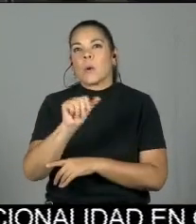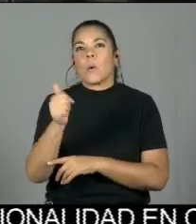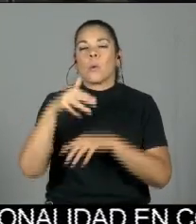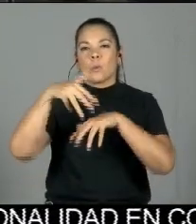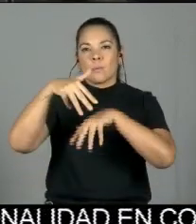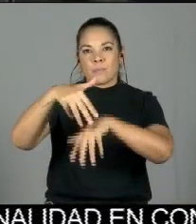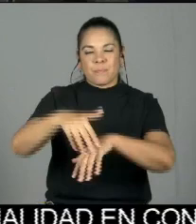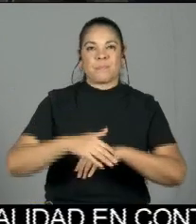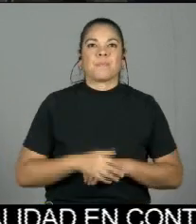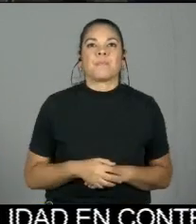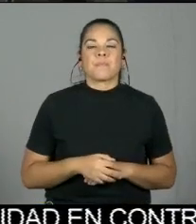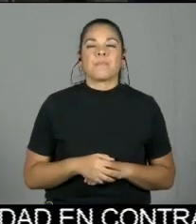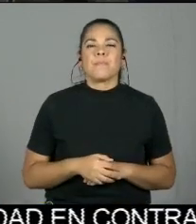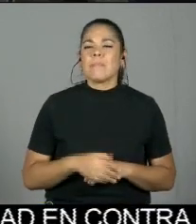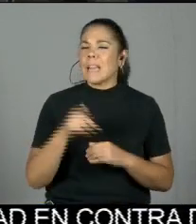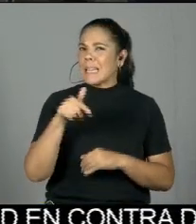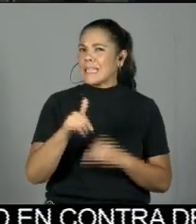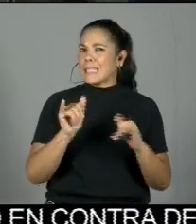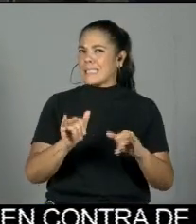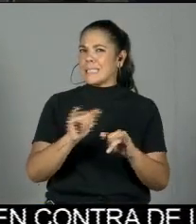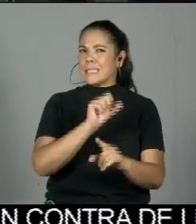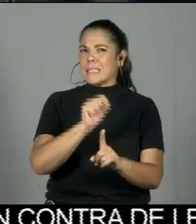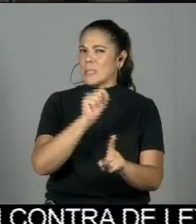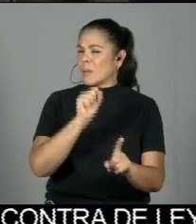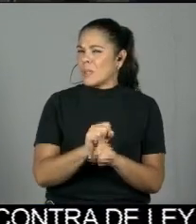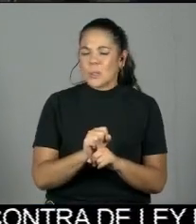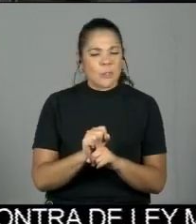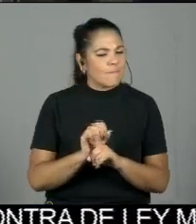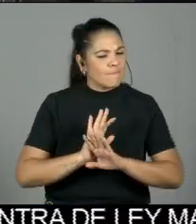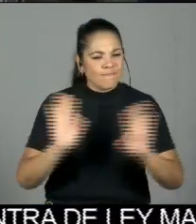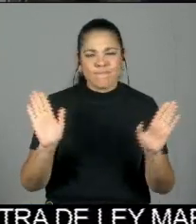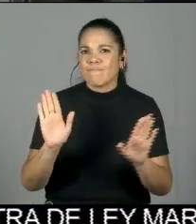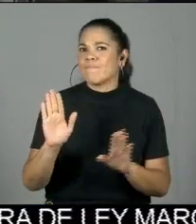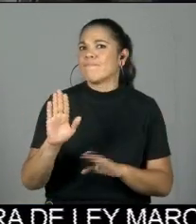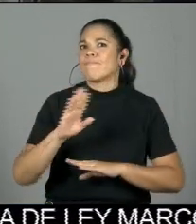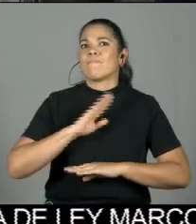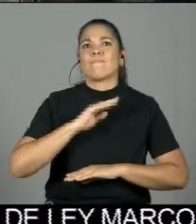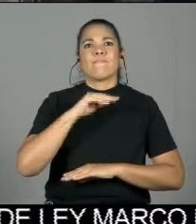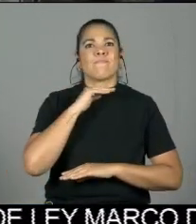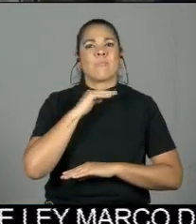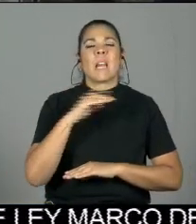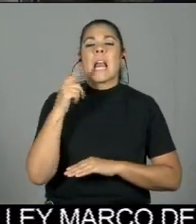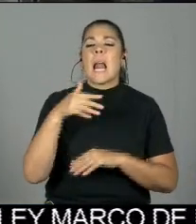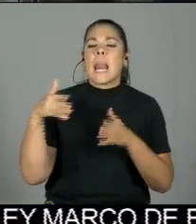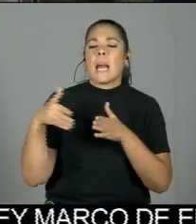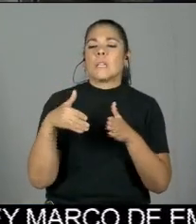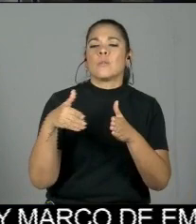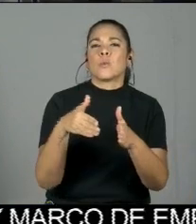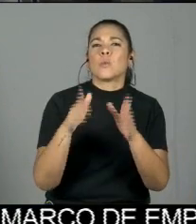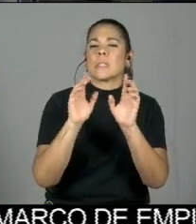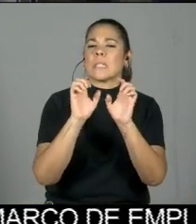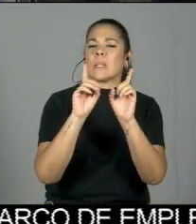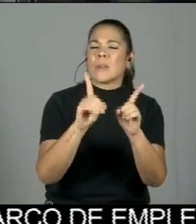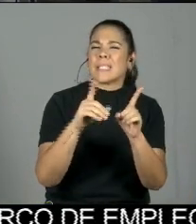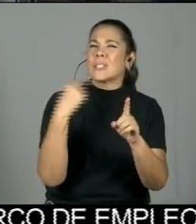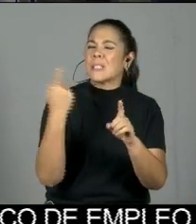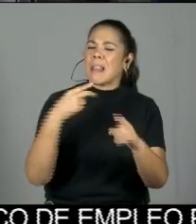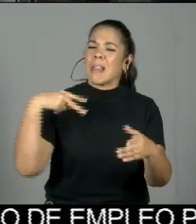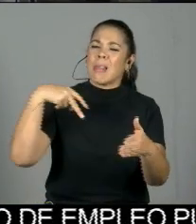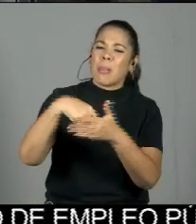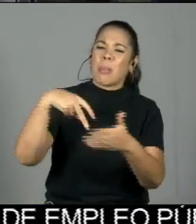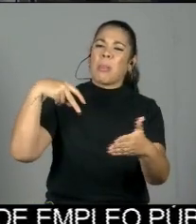Es una situación que ya es inaguantable. La ruta de la educación ha sido una ruta que ha sido de tropiezos.